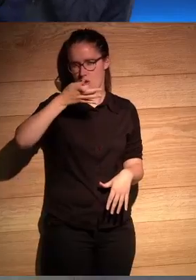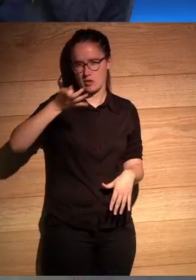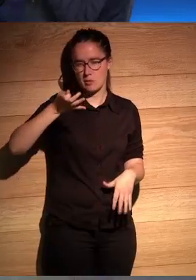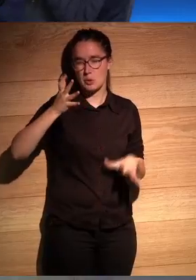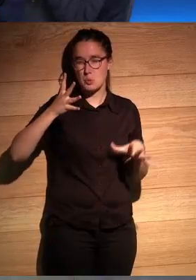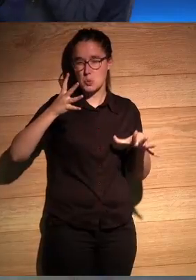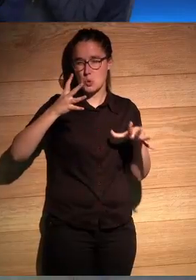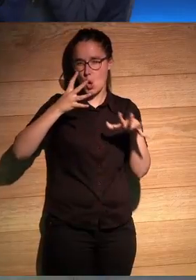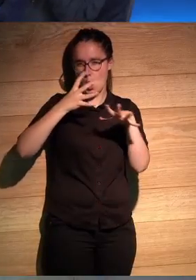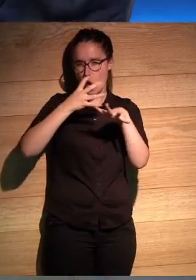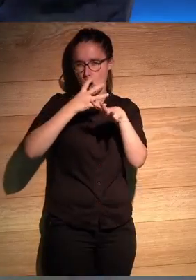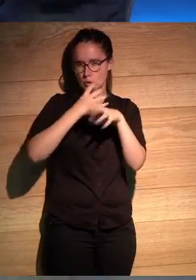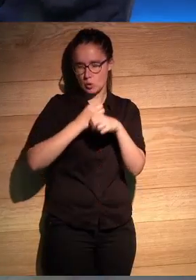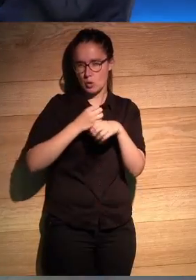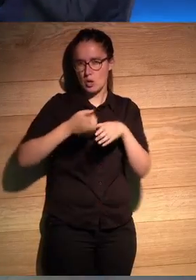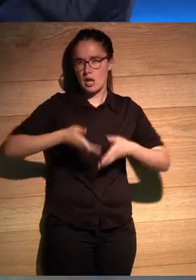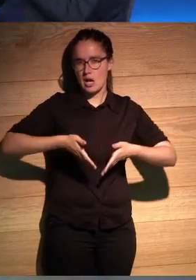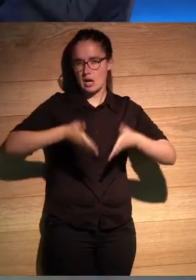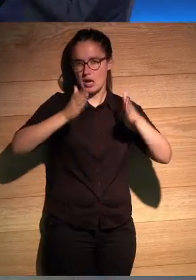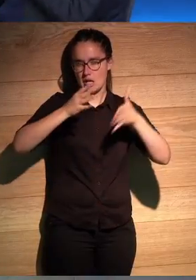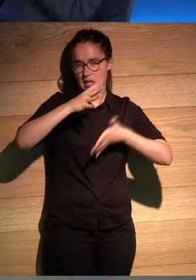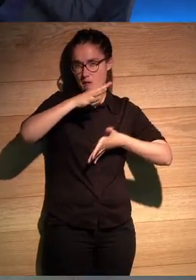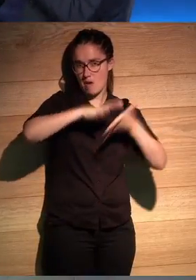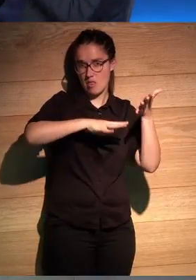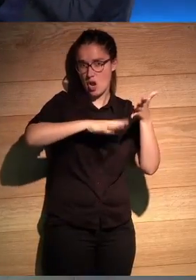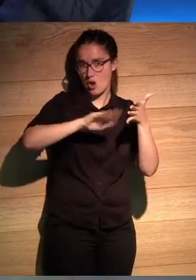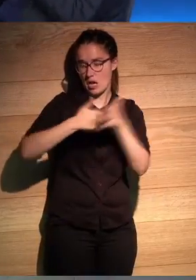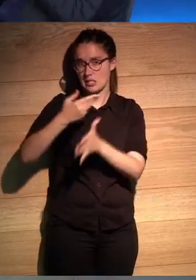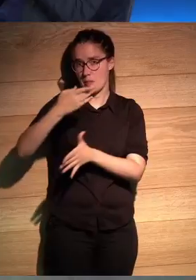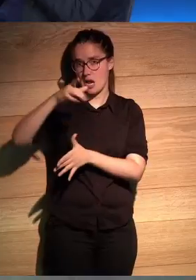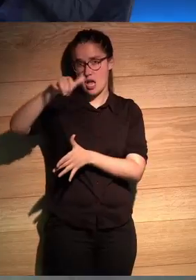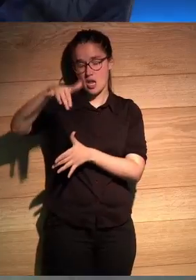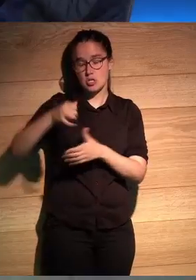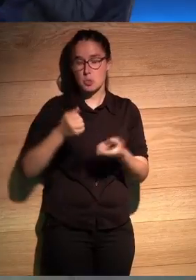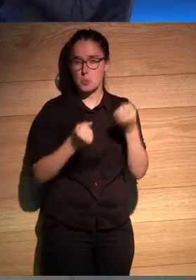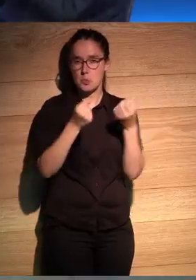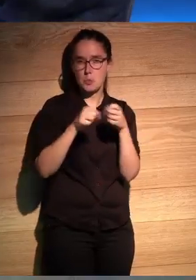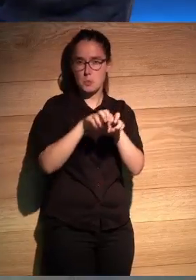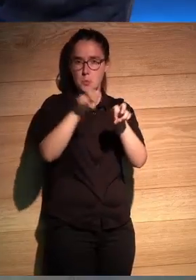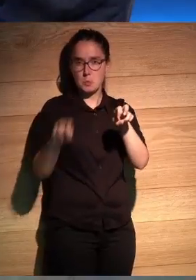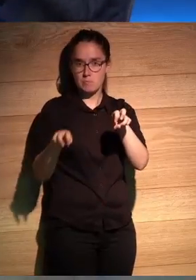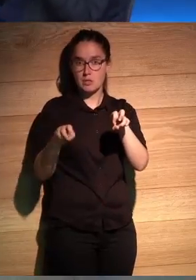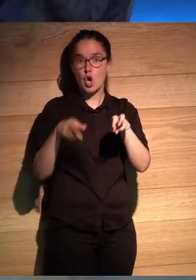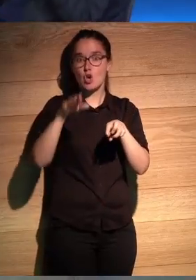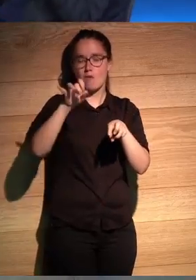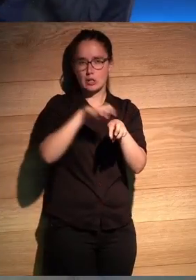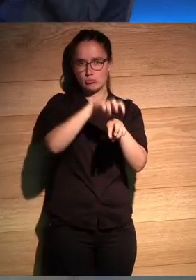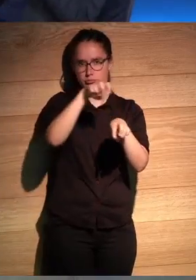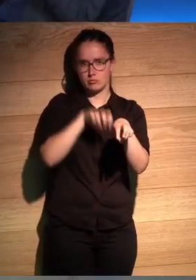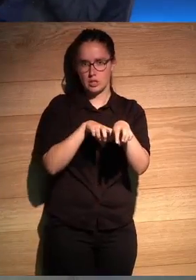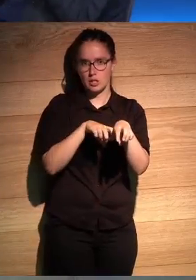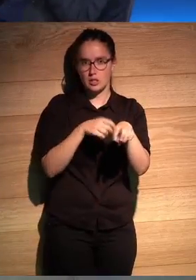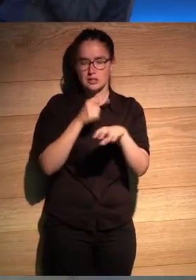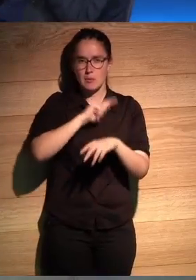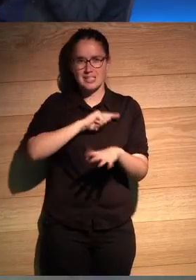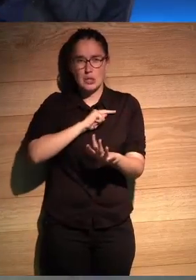muy oscuro era en la carretera de Barcelona a Blanes y yo iba adelante con mi amigo y Roberto iba atrás se había